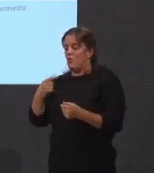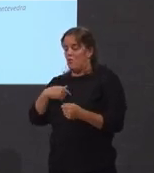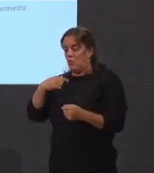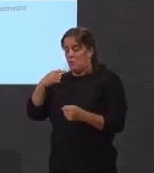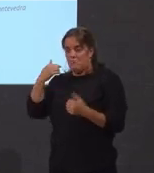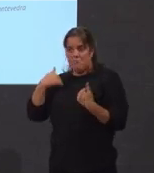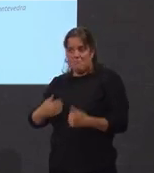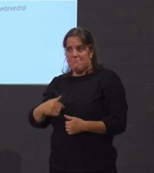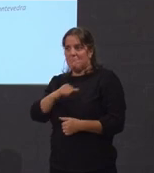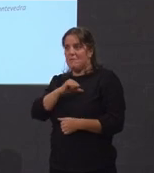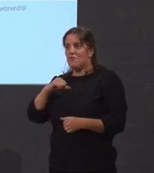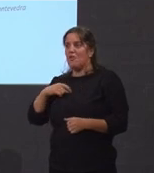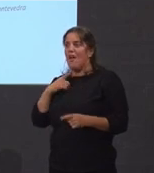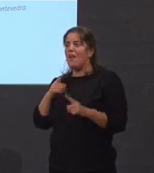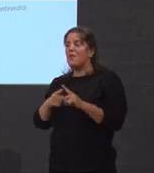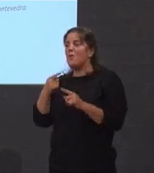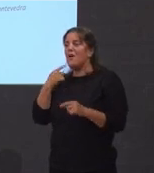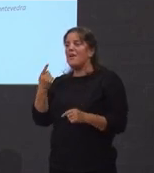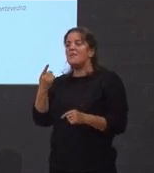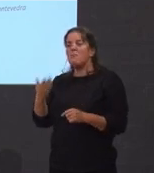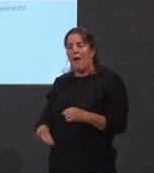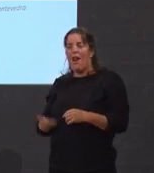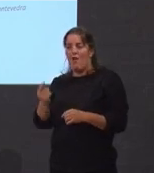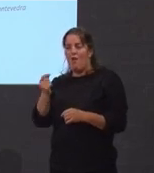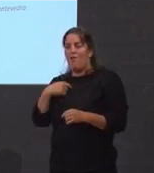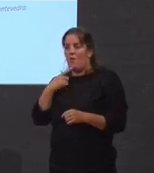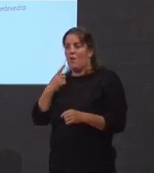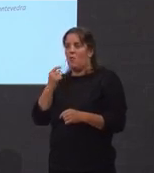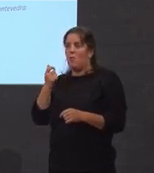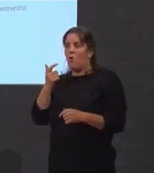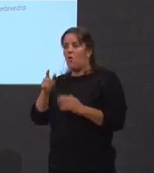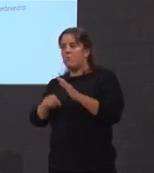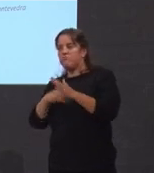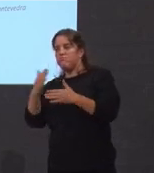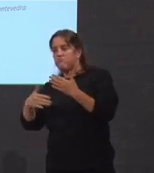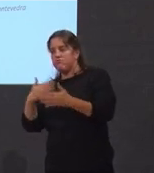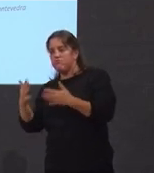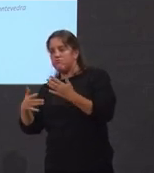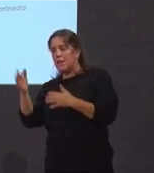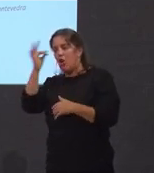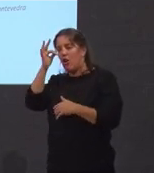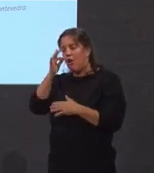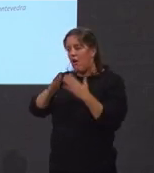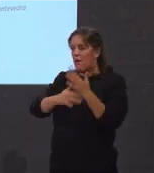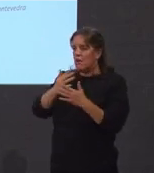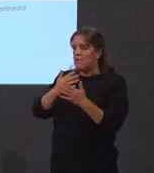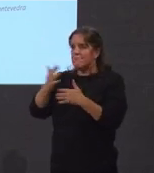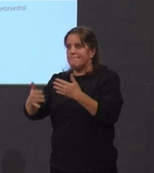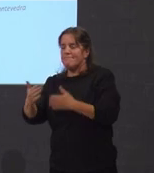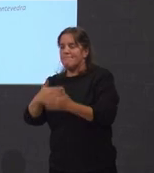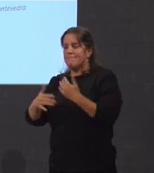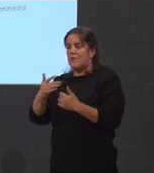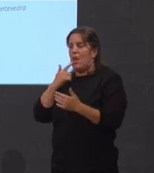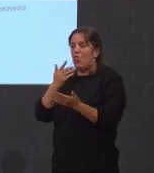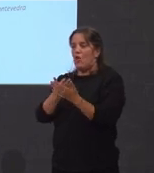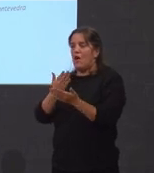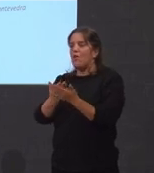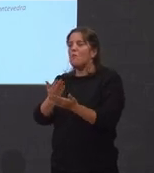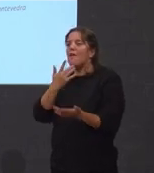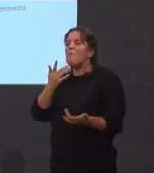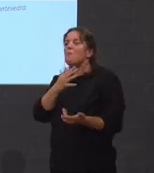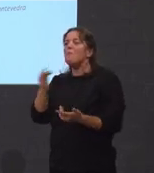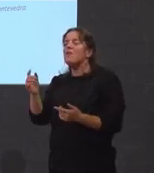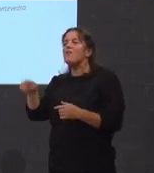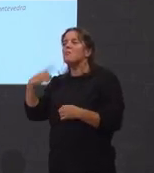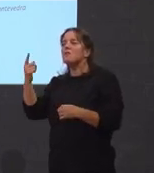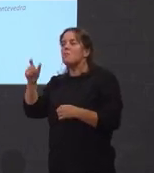nos ensayos, que moitas veces se enredan un pouco dentro das súas teorías e das súas argumentacións, pero logo ao